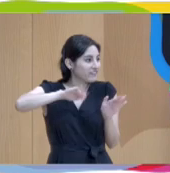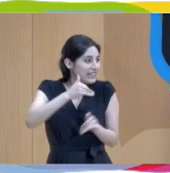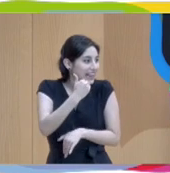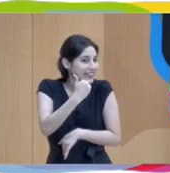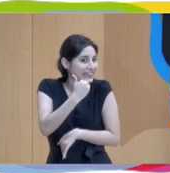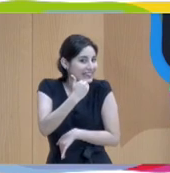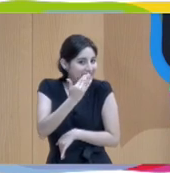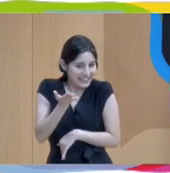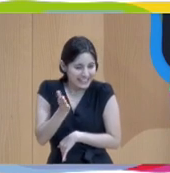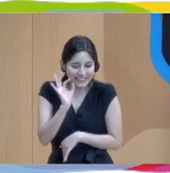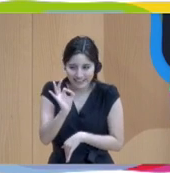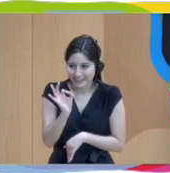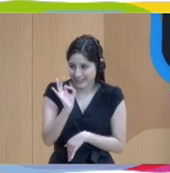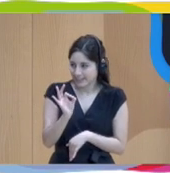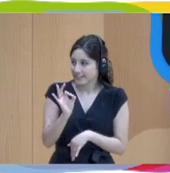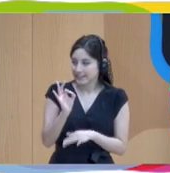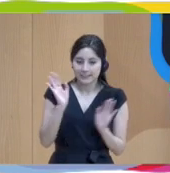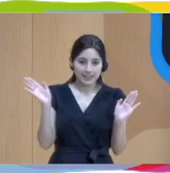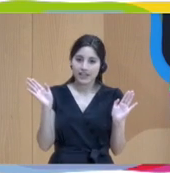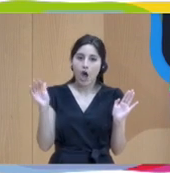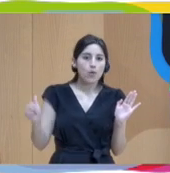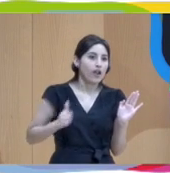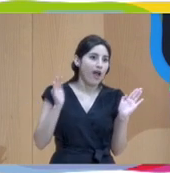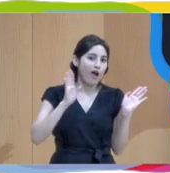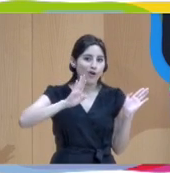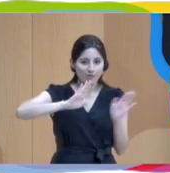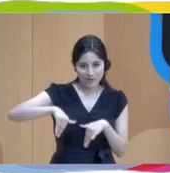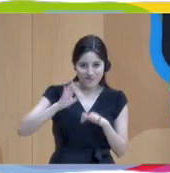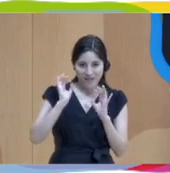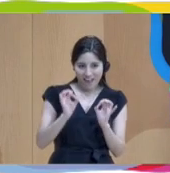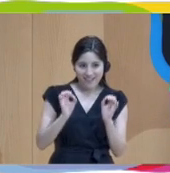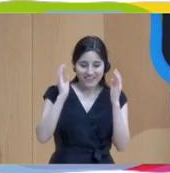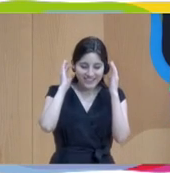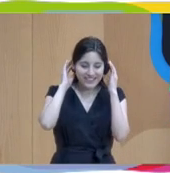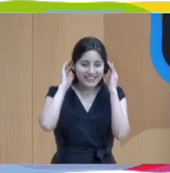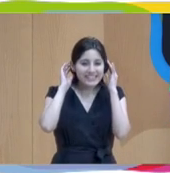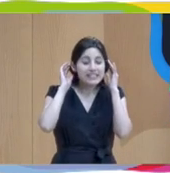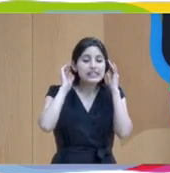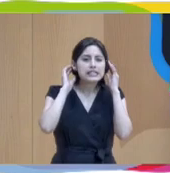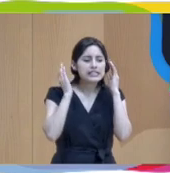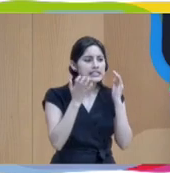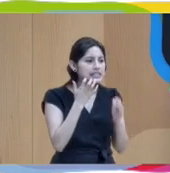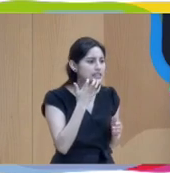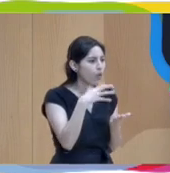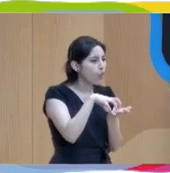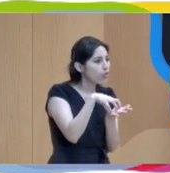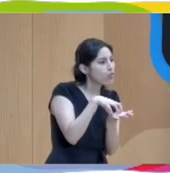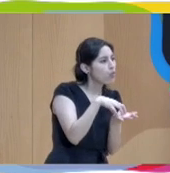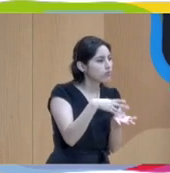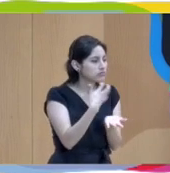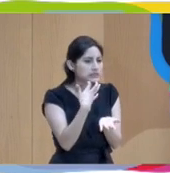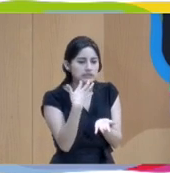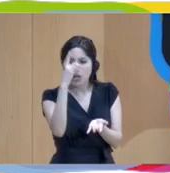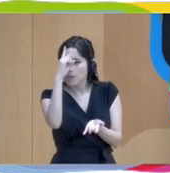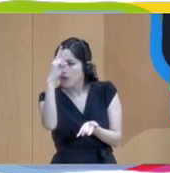es de verdad de last chance, la última oportunidad. Si queréis preguntar algo, si hay algo que os inquieta, que os preocupa, no